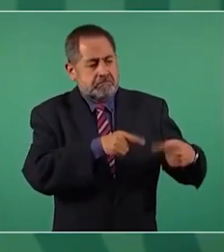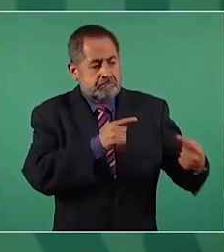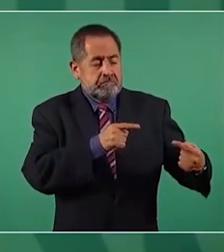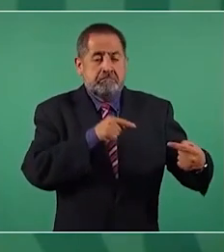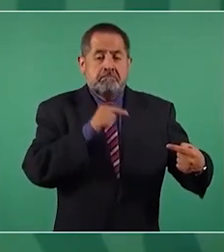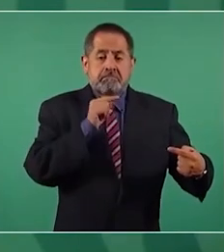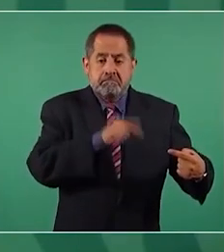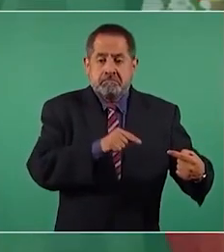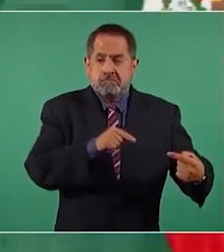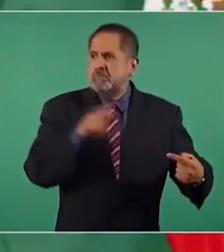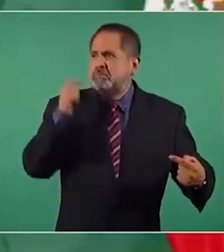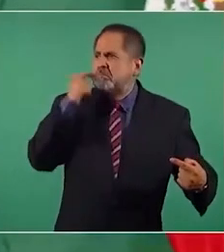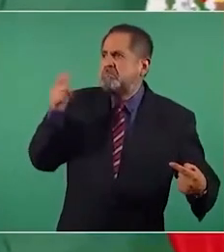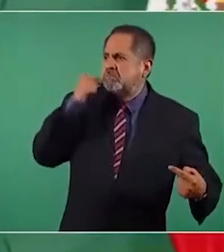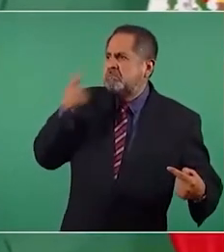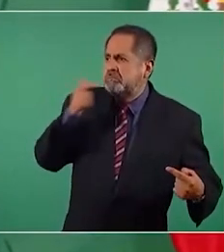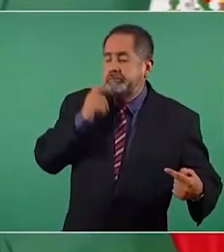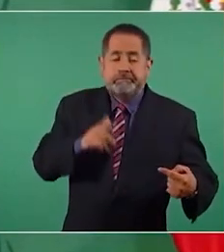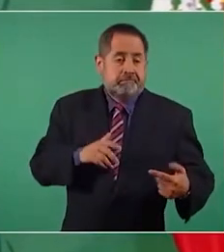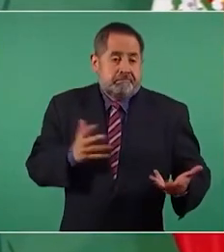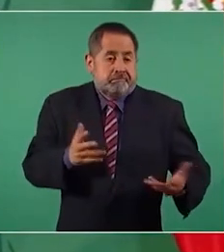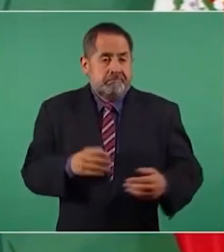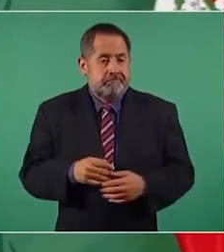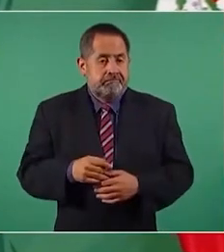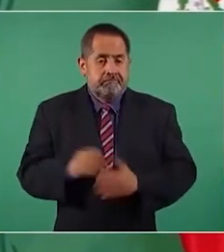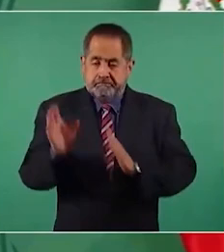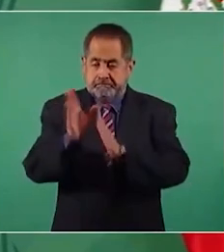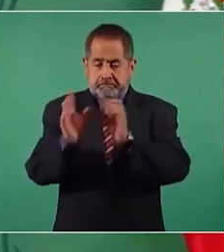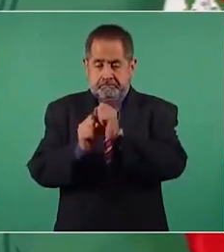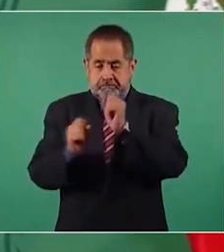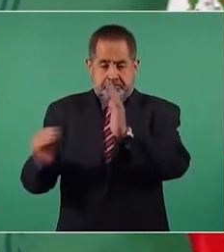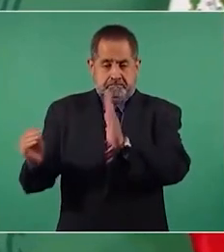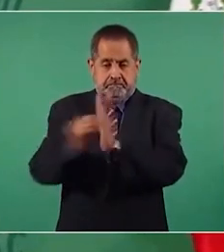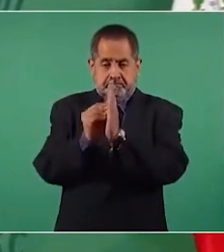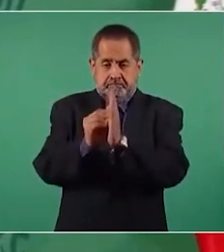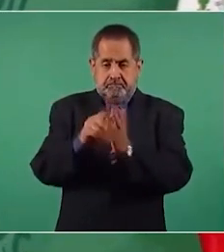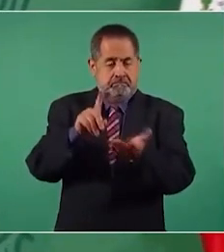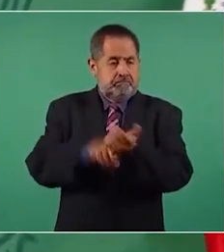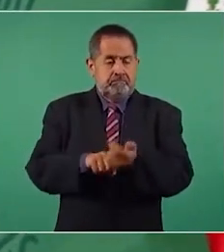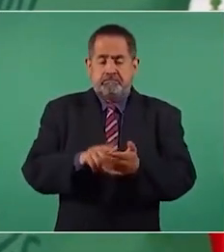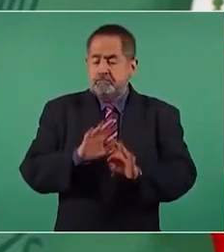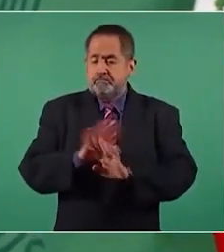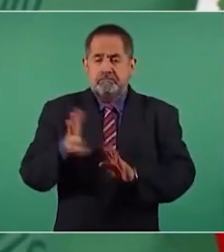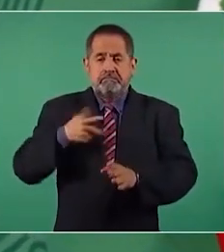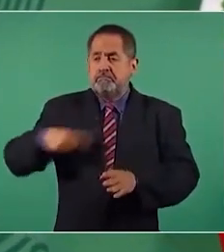si ya se elevó a rango constitucional. Si ya es un derecho,